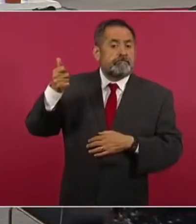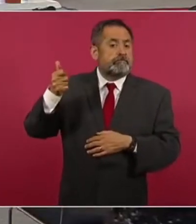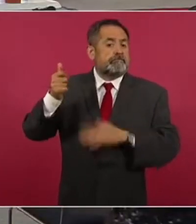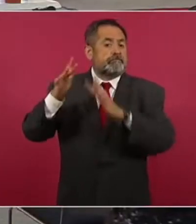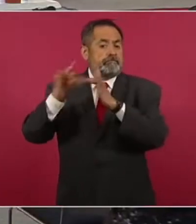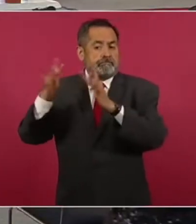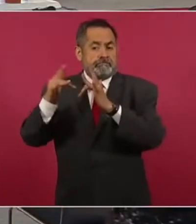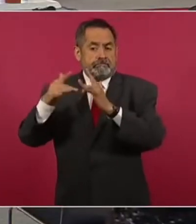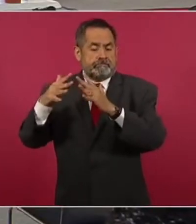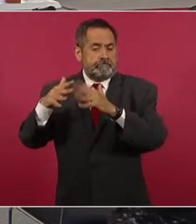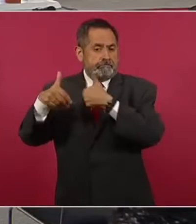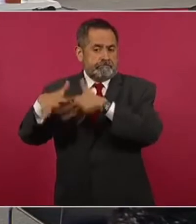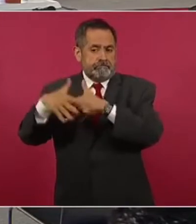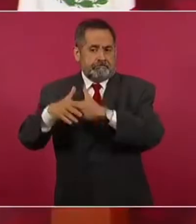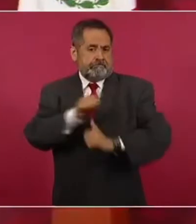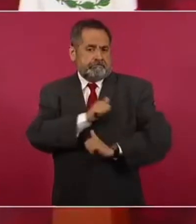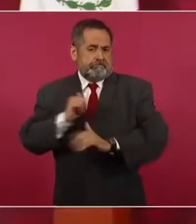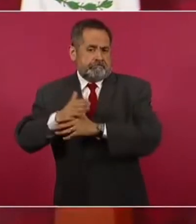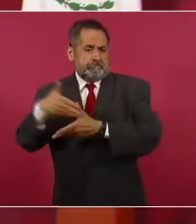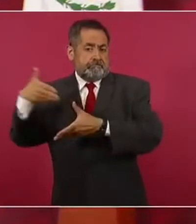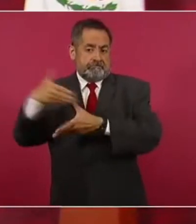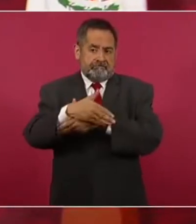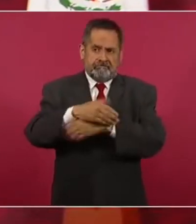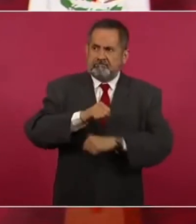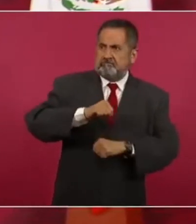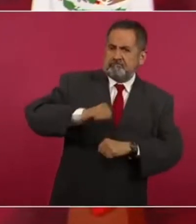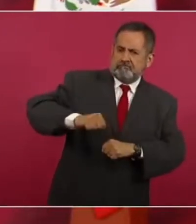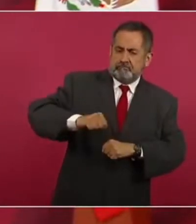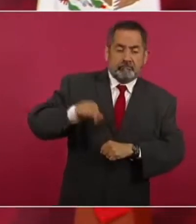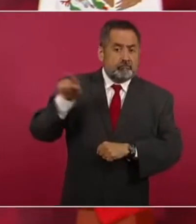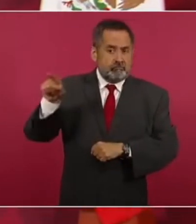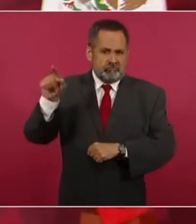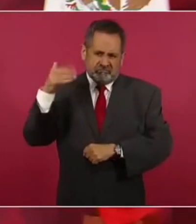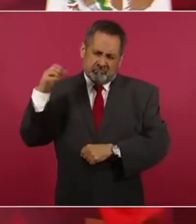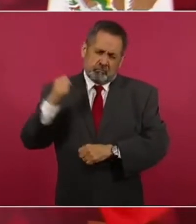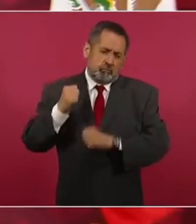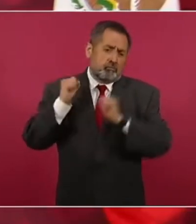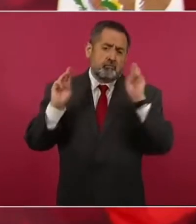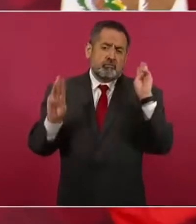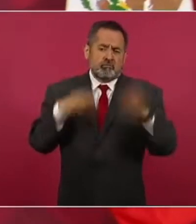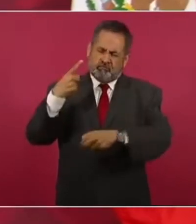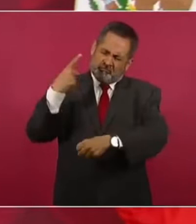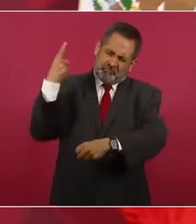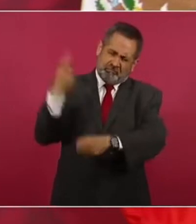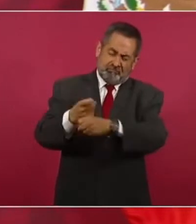francés, del ejército en ese entonces más poderoso del mundo.